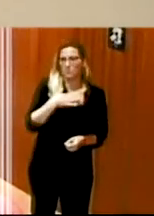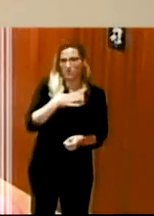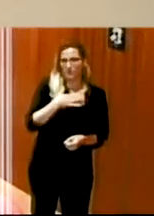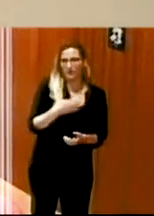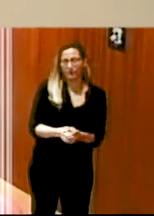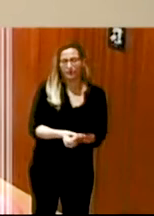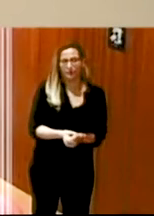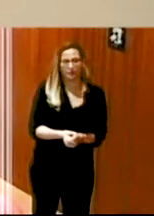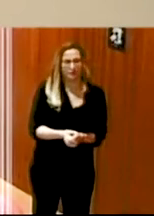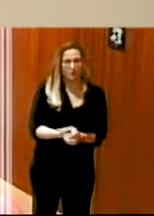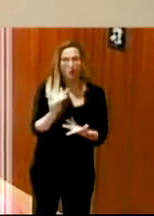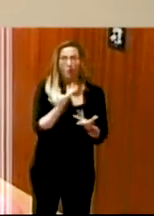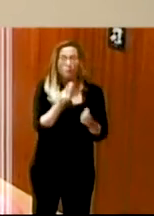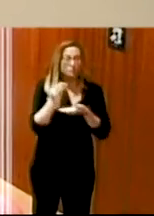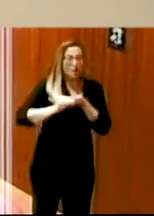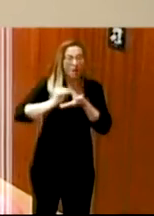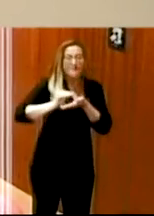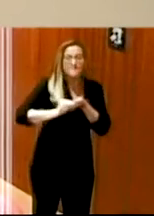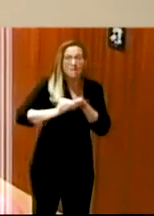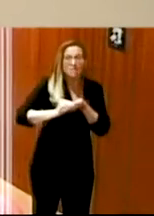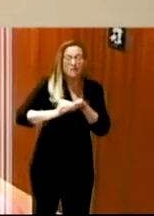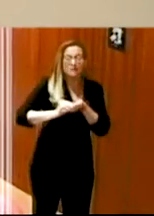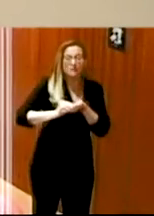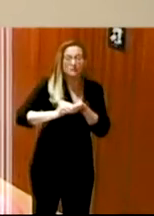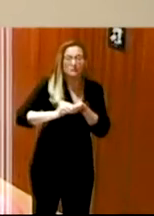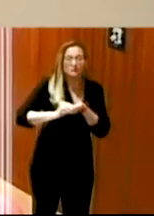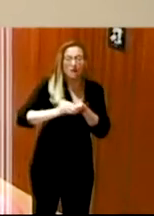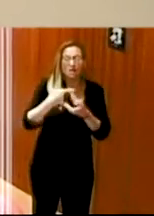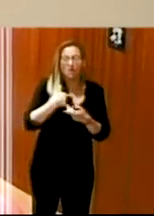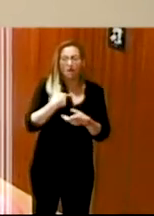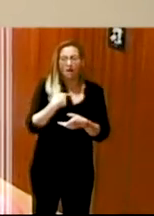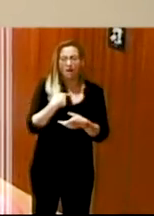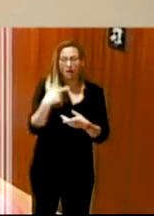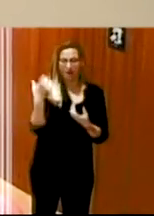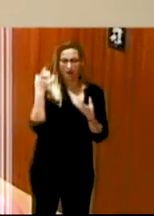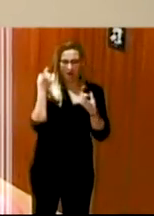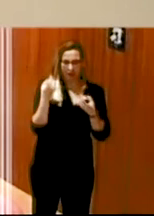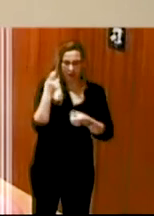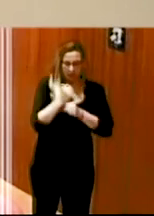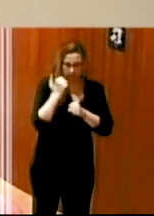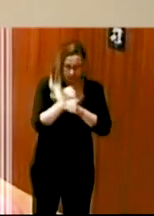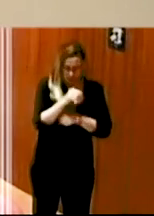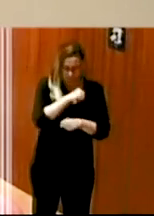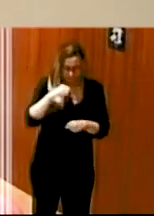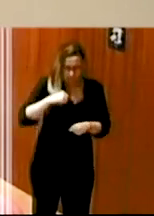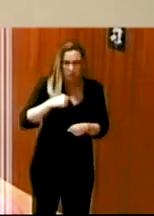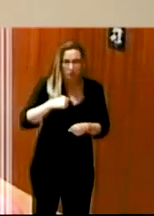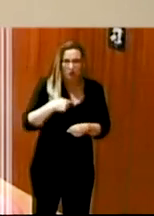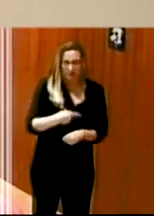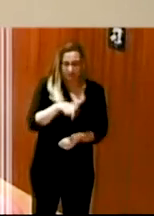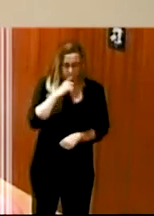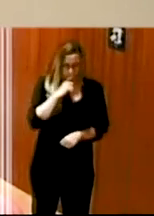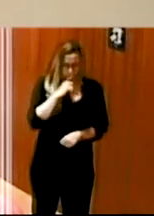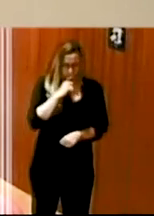muchas veces tengo que hacer el ejercicio personal de callar para escuchar.